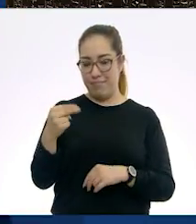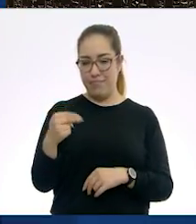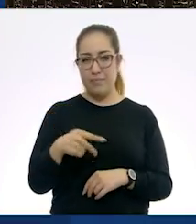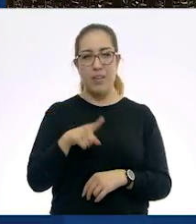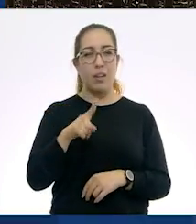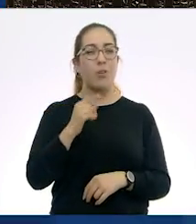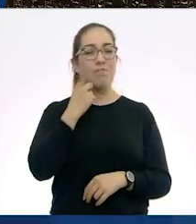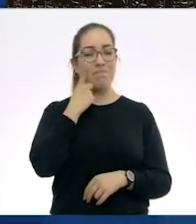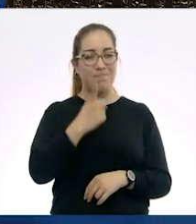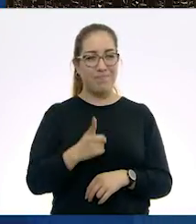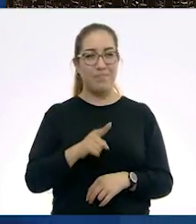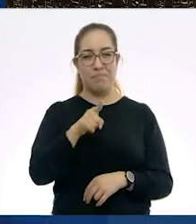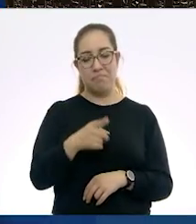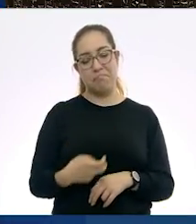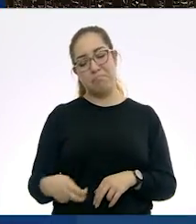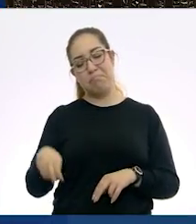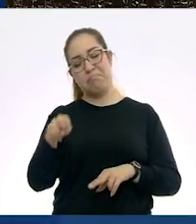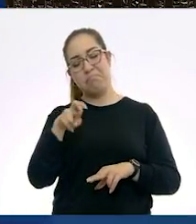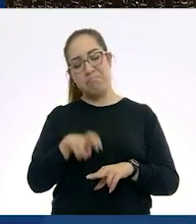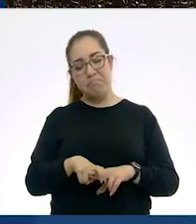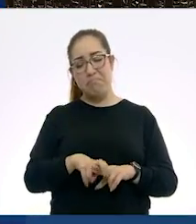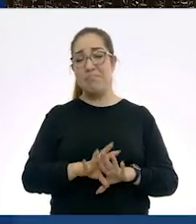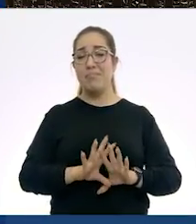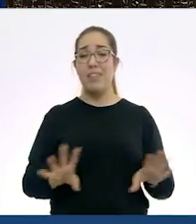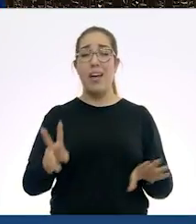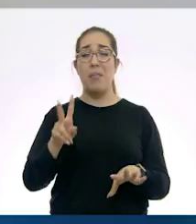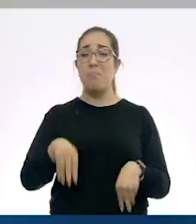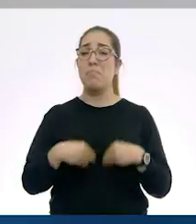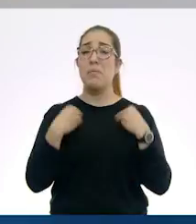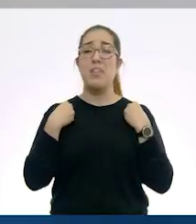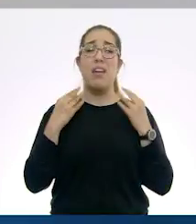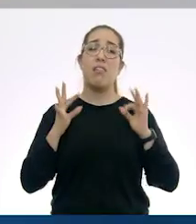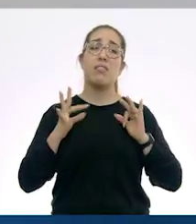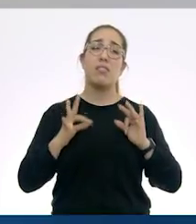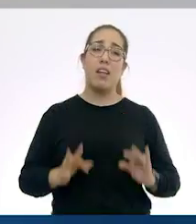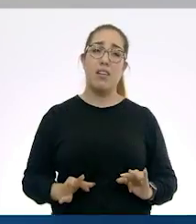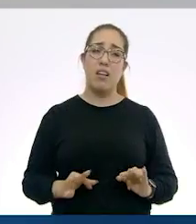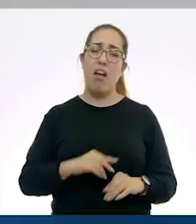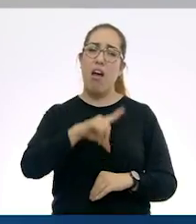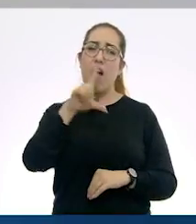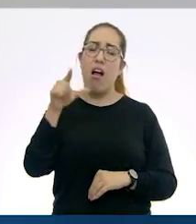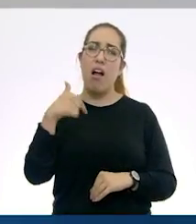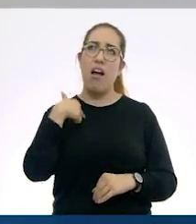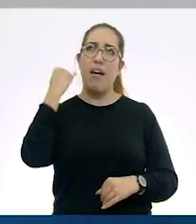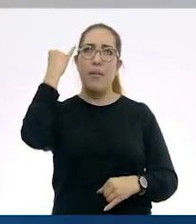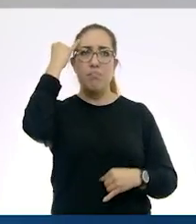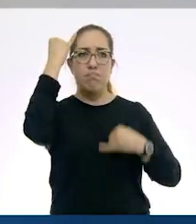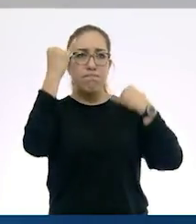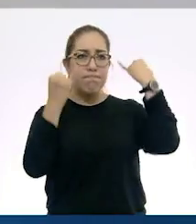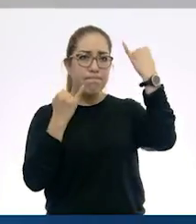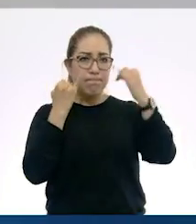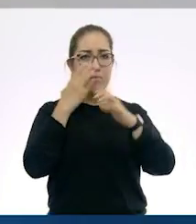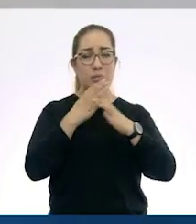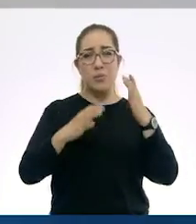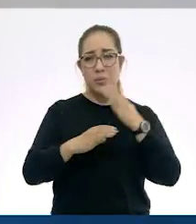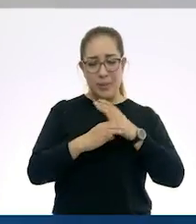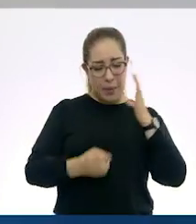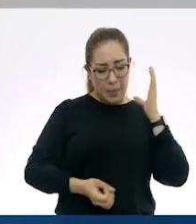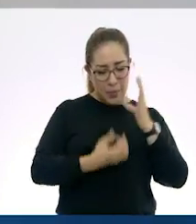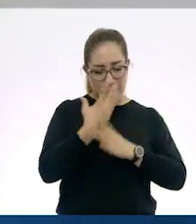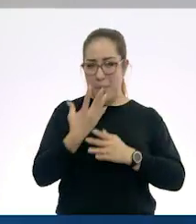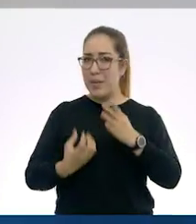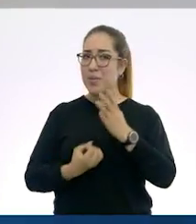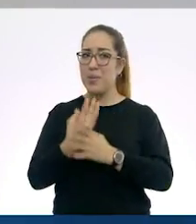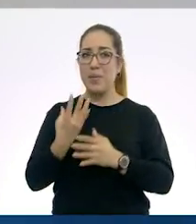vez que tú te sientas en un lugar y que ya no tienes que estar buscando cómo subsistir, pues te da chance a explorar otras cosas. Y